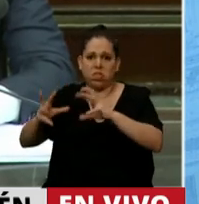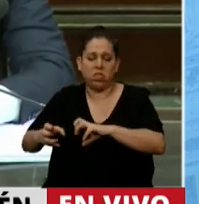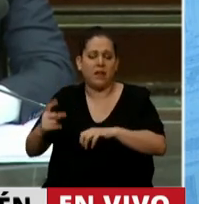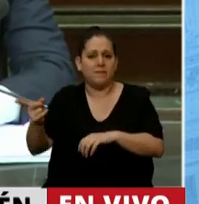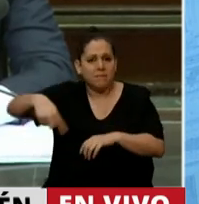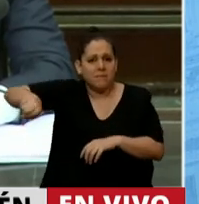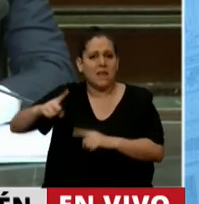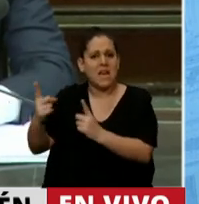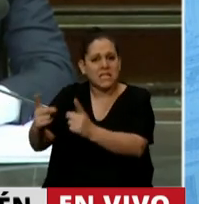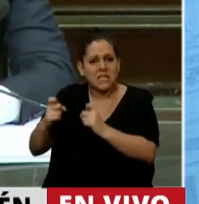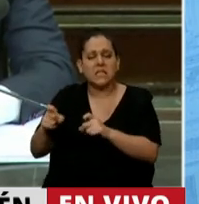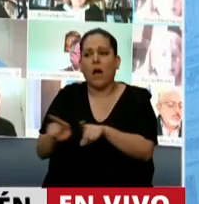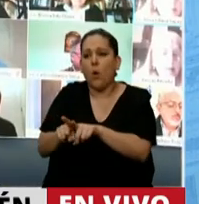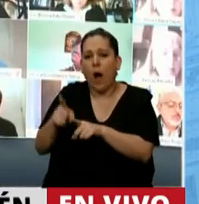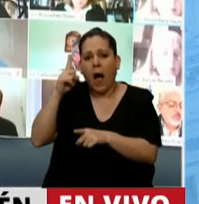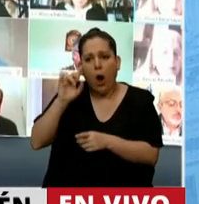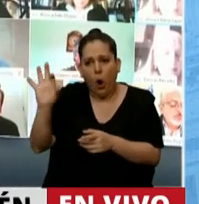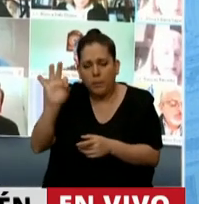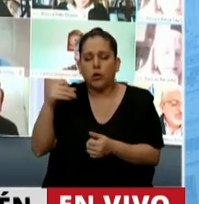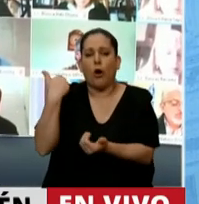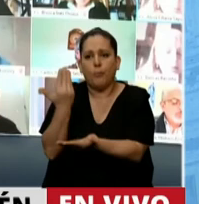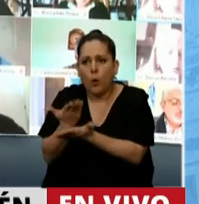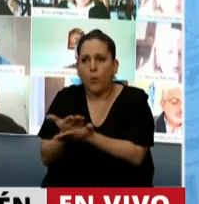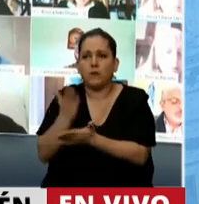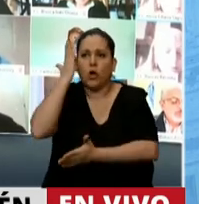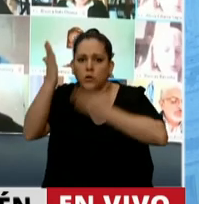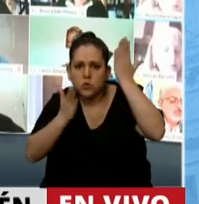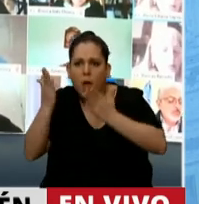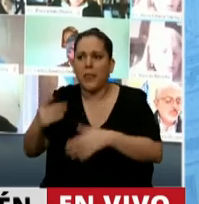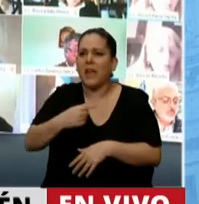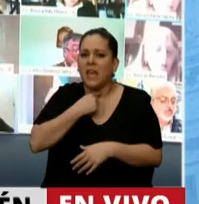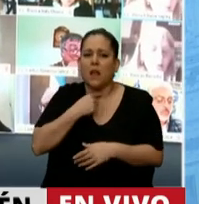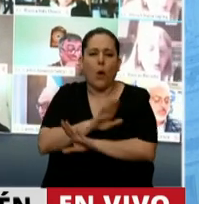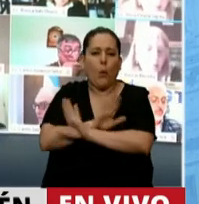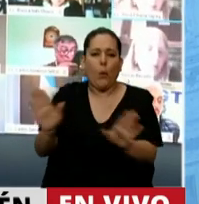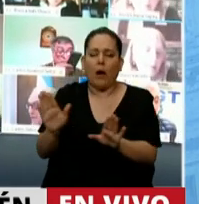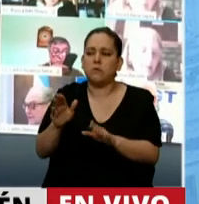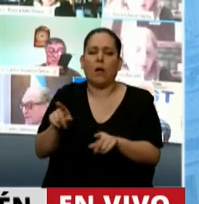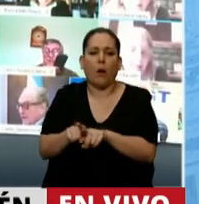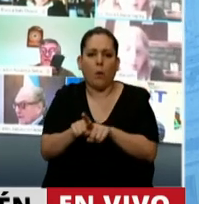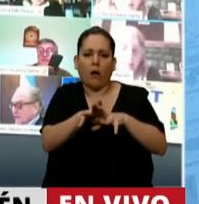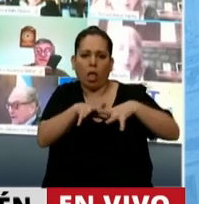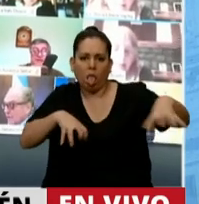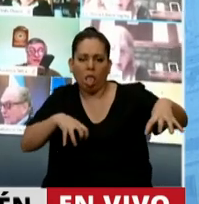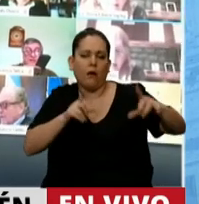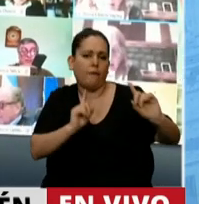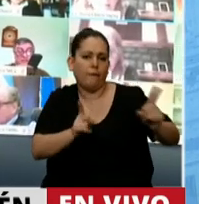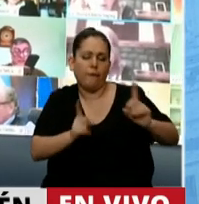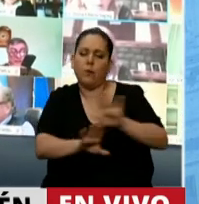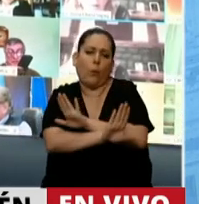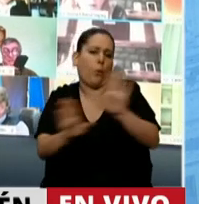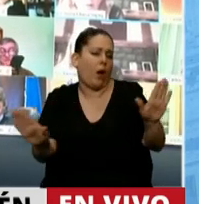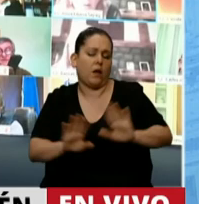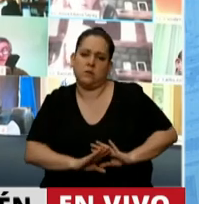necesita compartir ideas, proyectos, propuestas, sueños. Basta de alimentar grietas. El desafío de la hora es